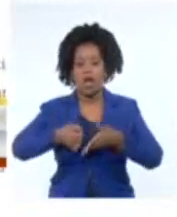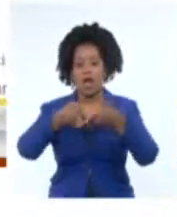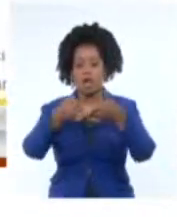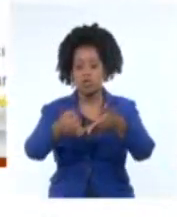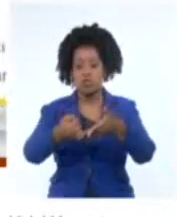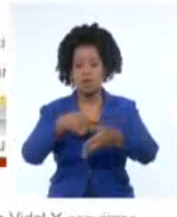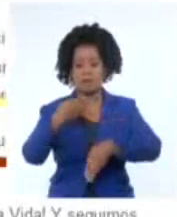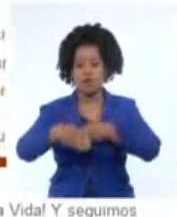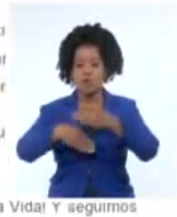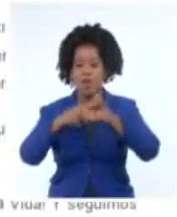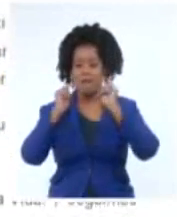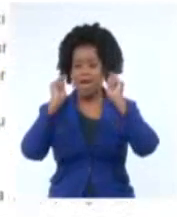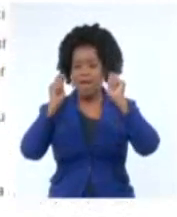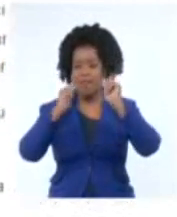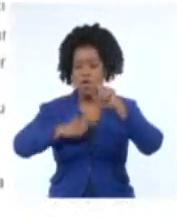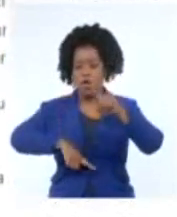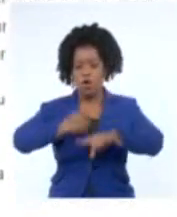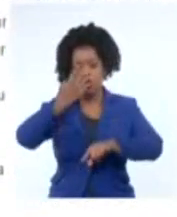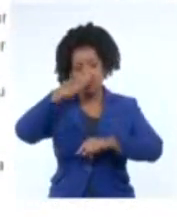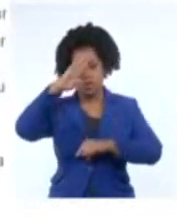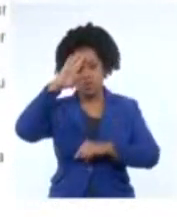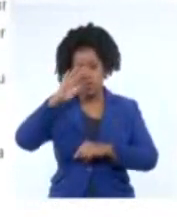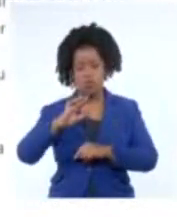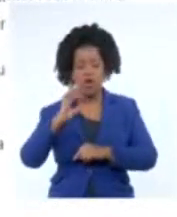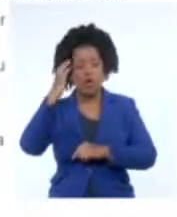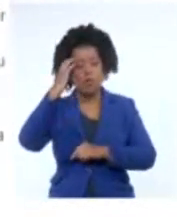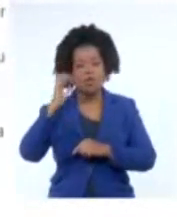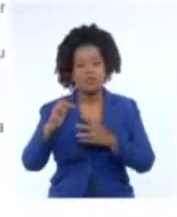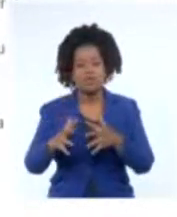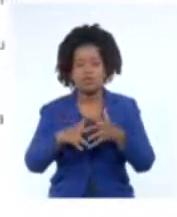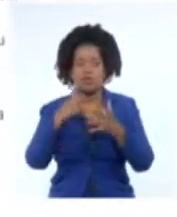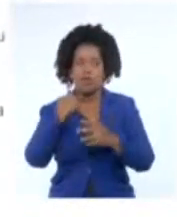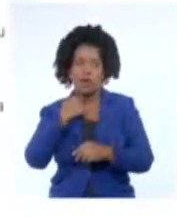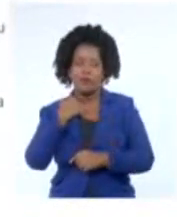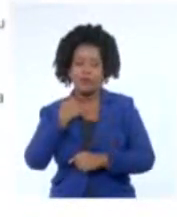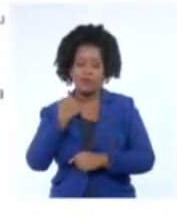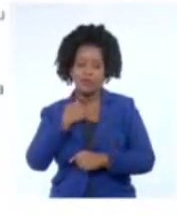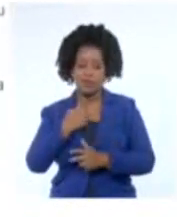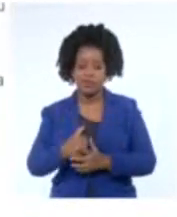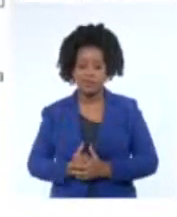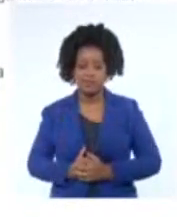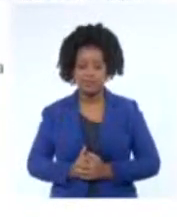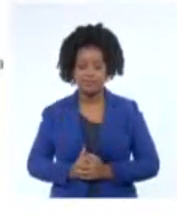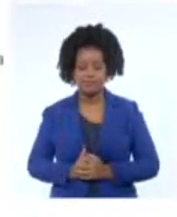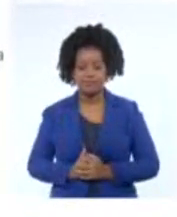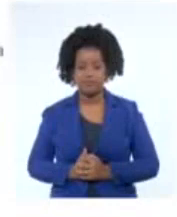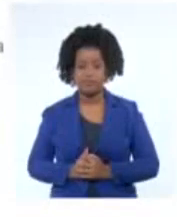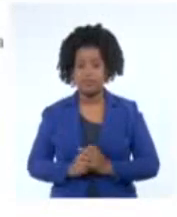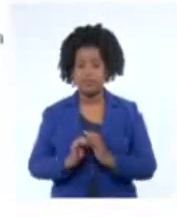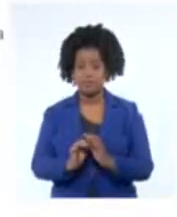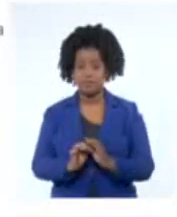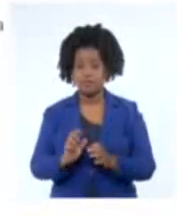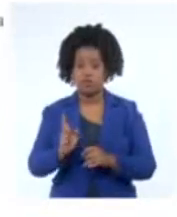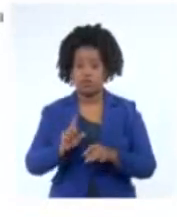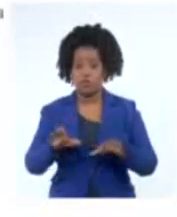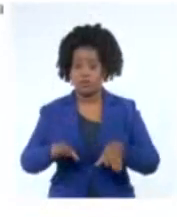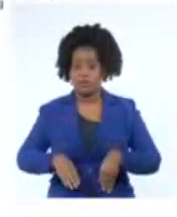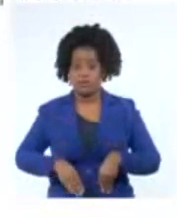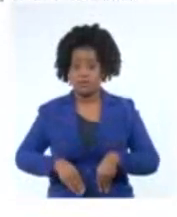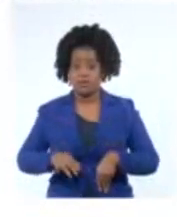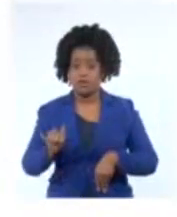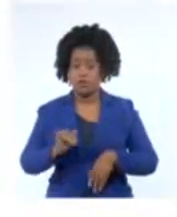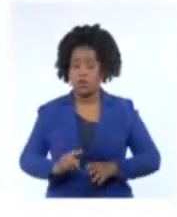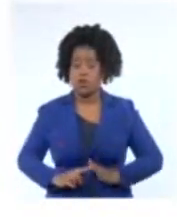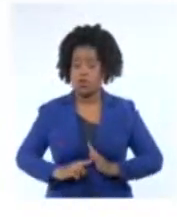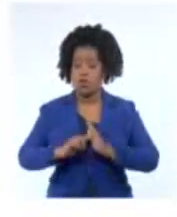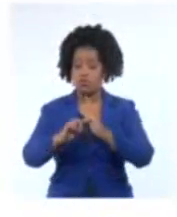convencional que el gobierno de los Estados Unidos lleva a cabo contra nuestro país. Asimismo, condenó ese pronunciamiento y alertó a